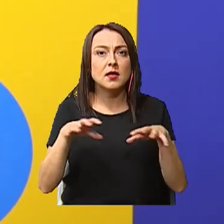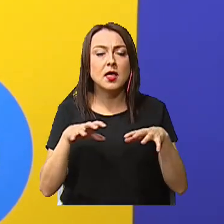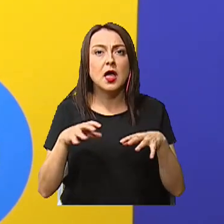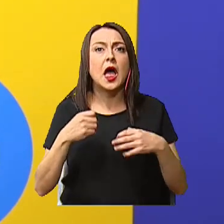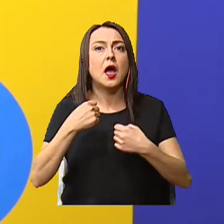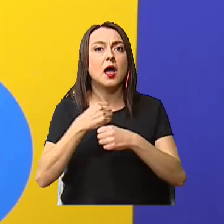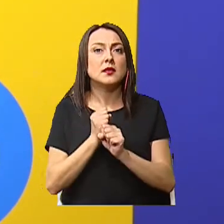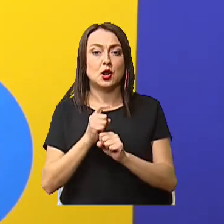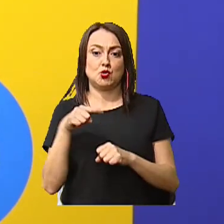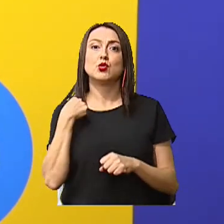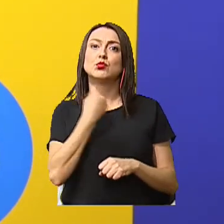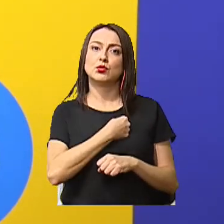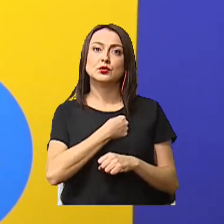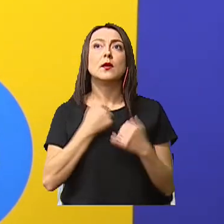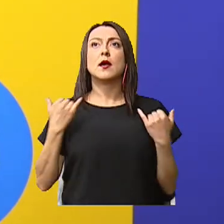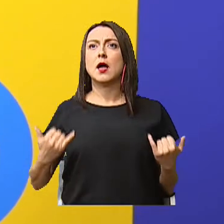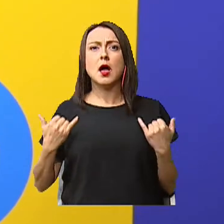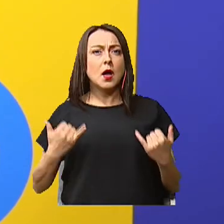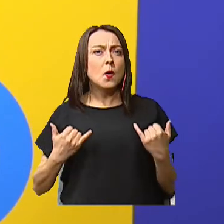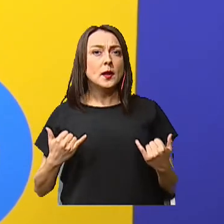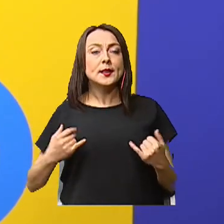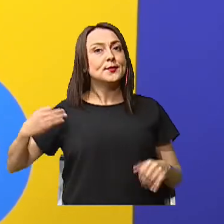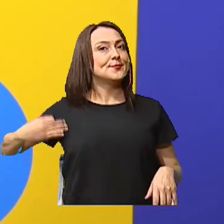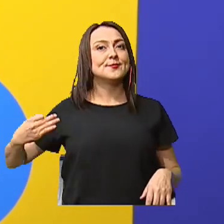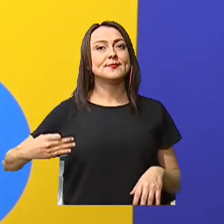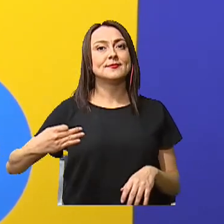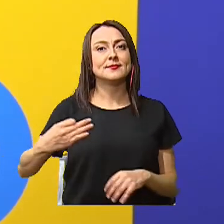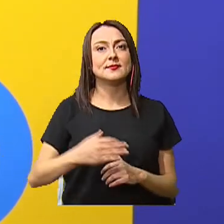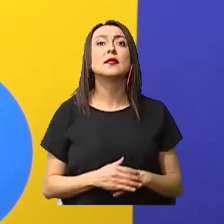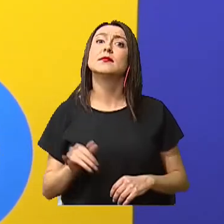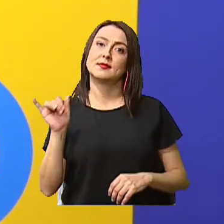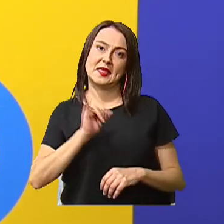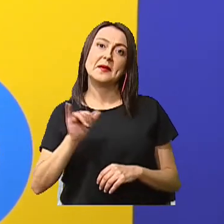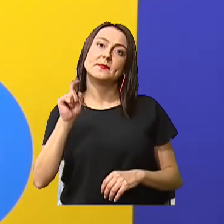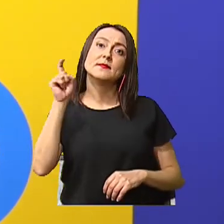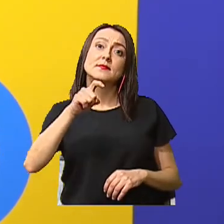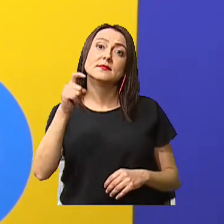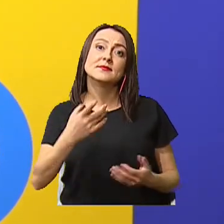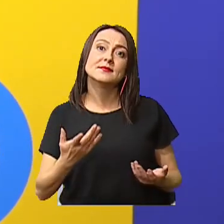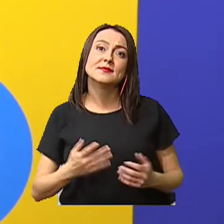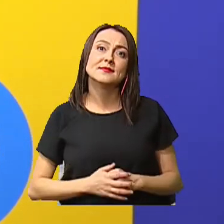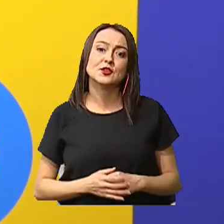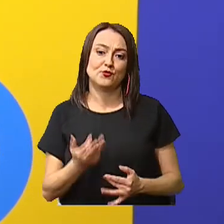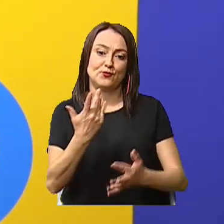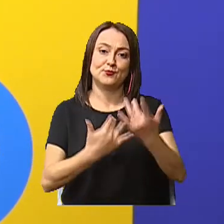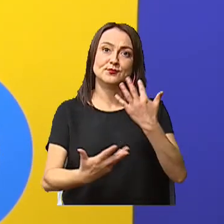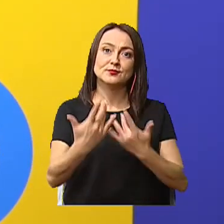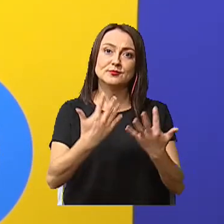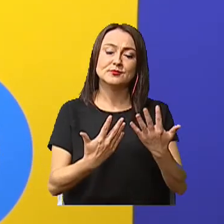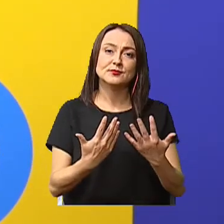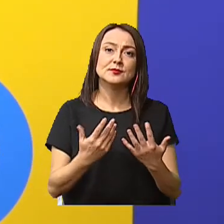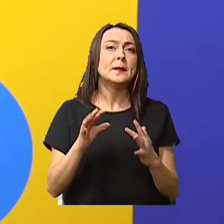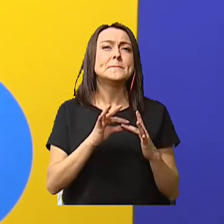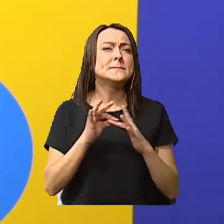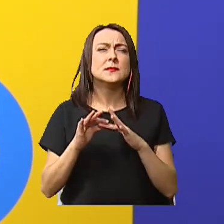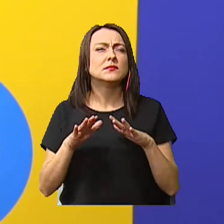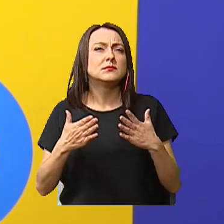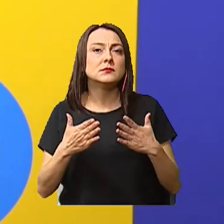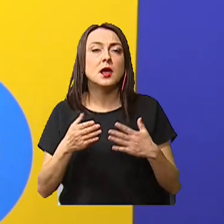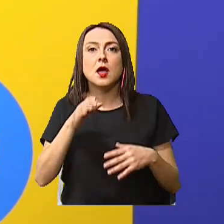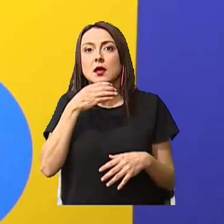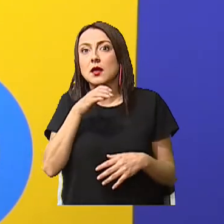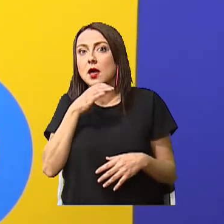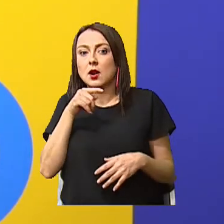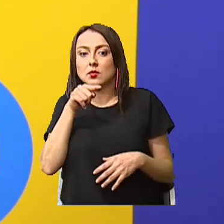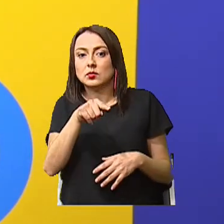realizamos nosotros actualmente todos los días También necesitamos del fuego Y principalmente del calor